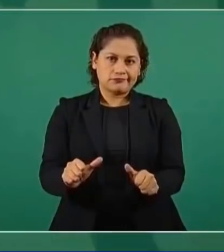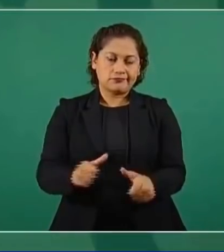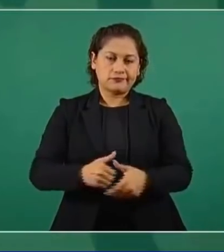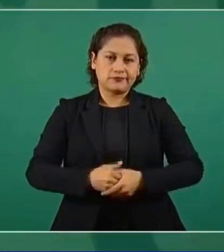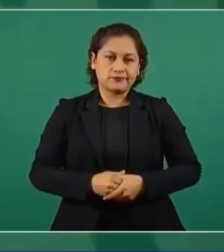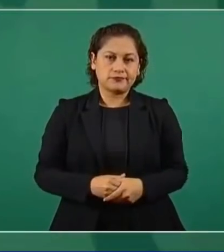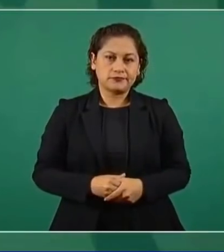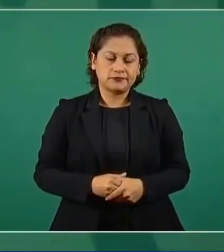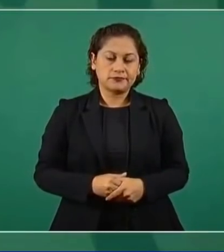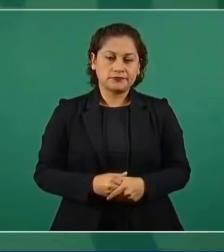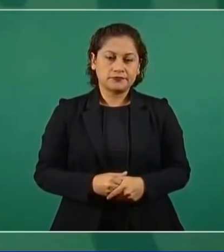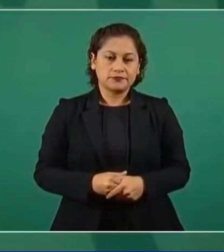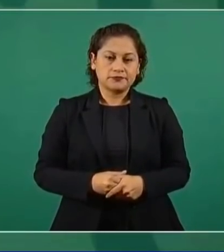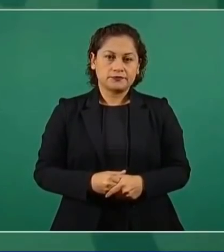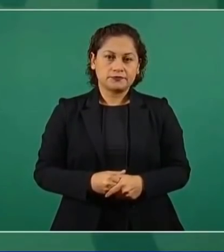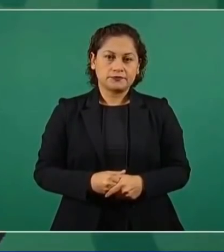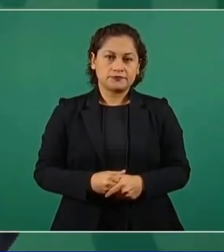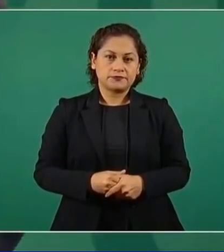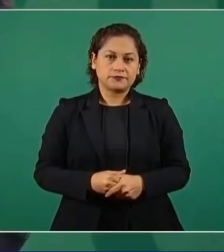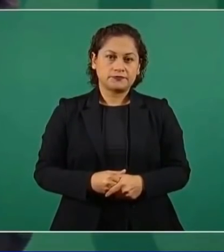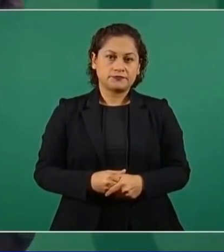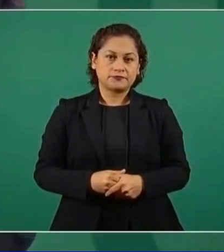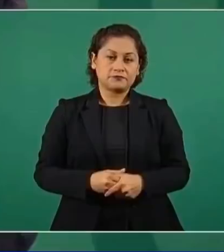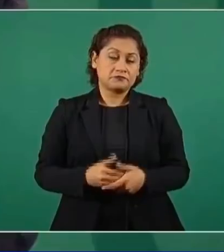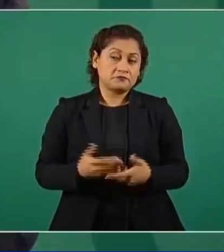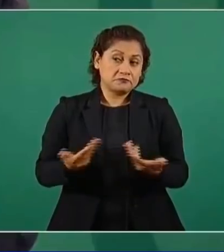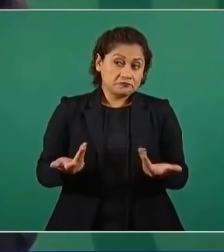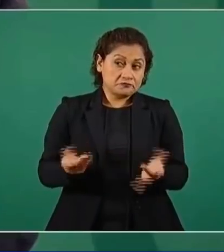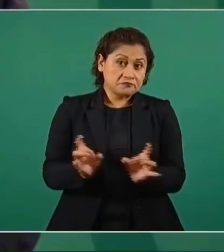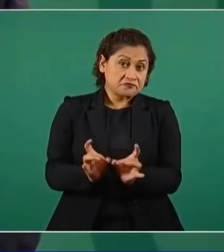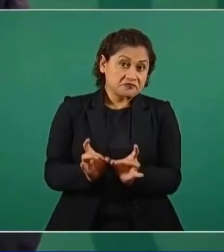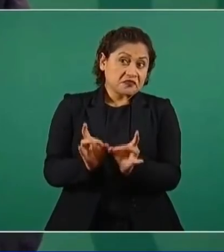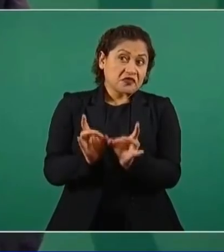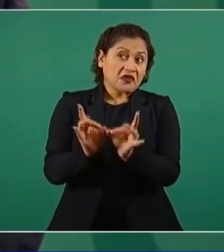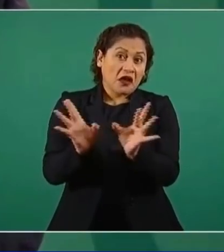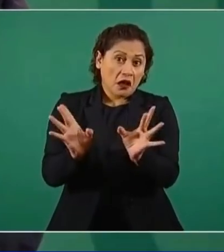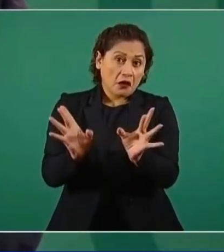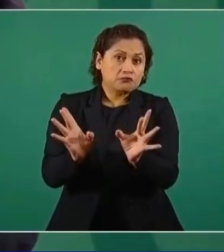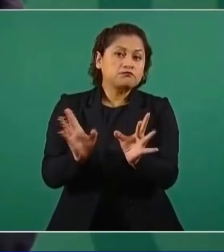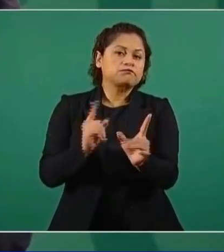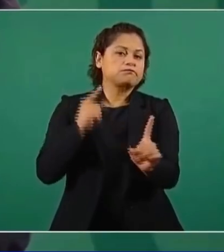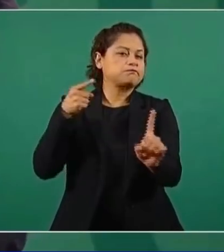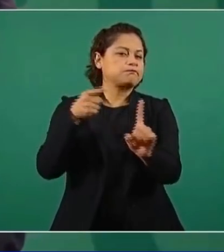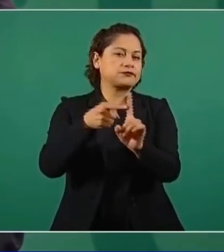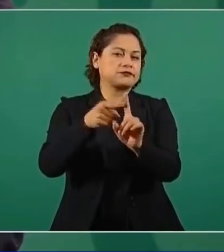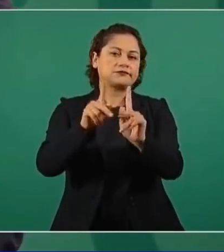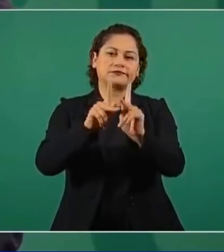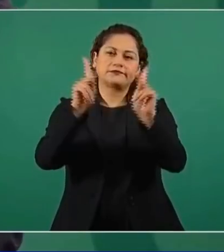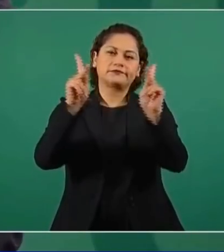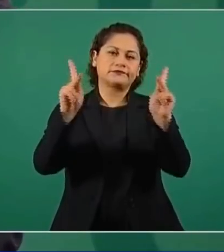conflictos y el respeto a los derechos humanos,